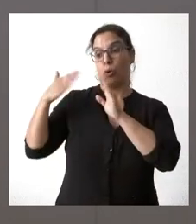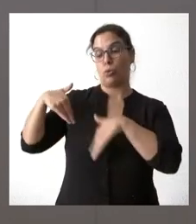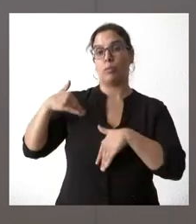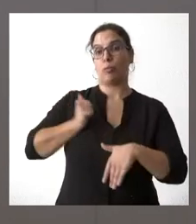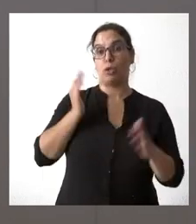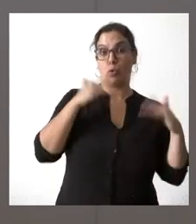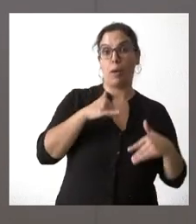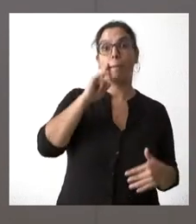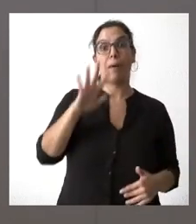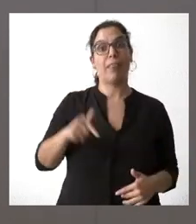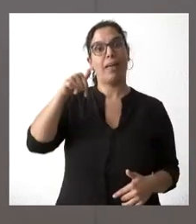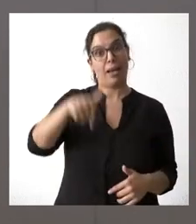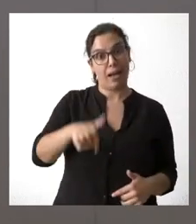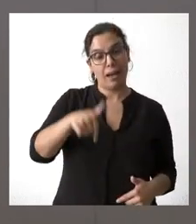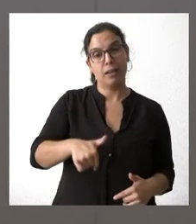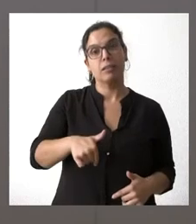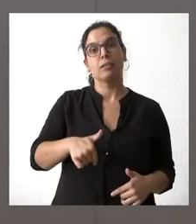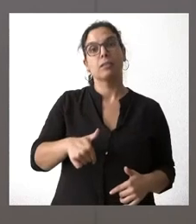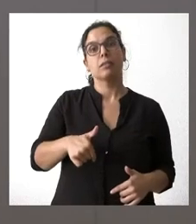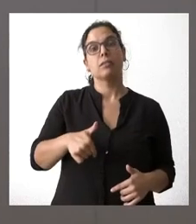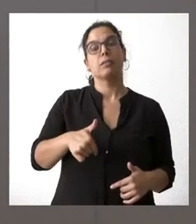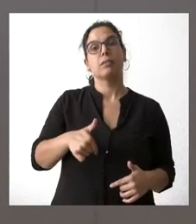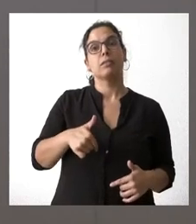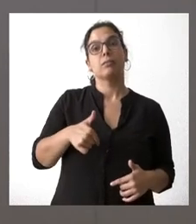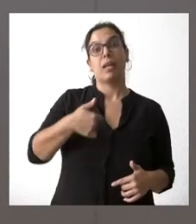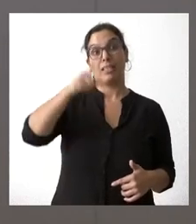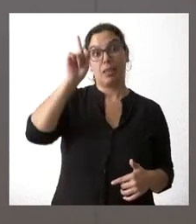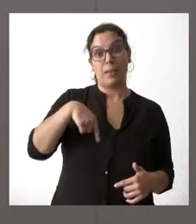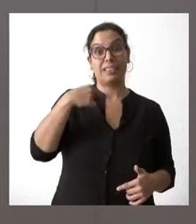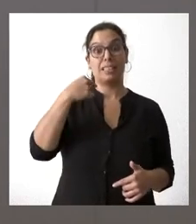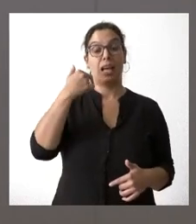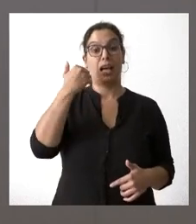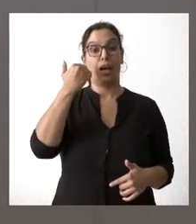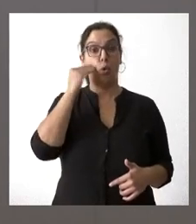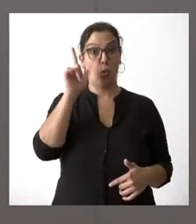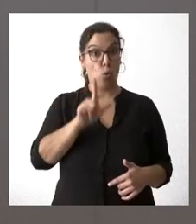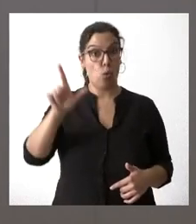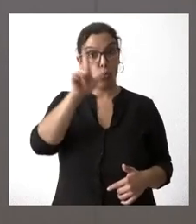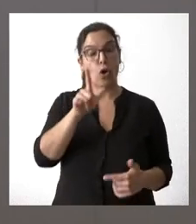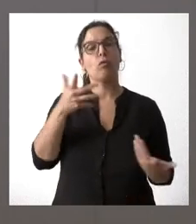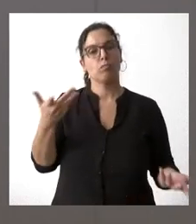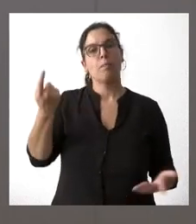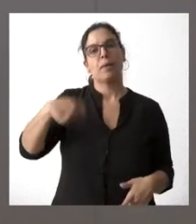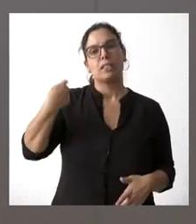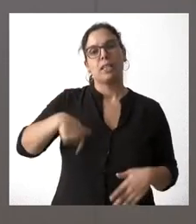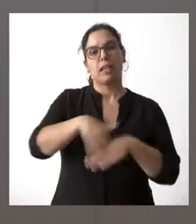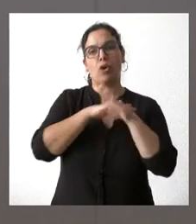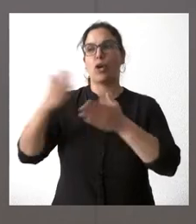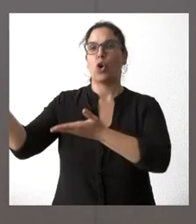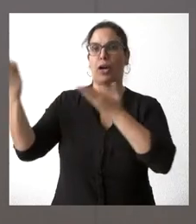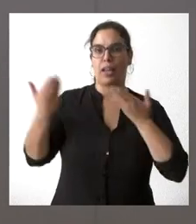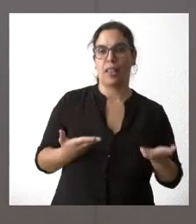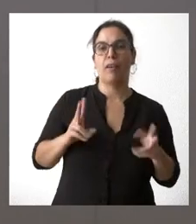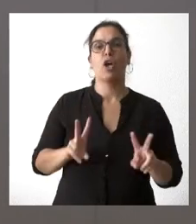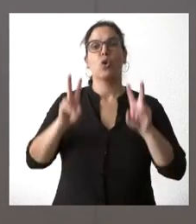parece que se nos confirma que a lo largo de este mes de julio, el presidente del Gobierno sí recibiría a los nuevos